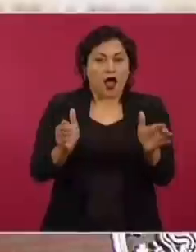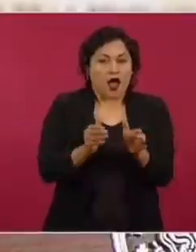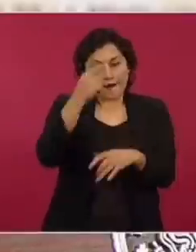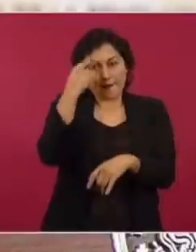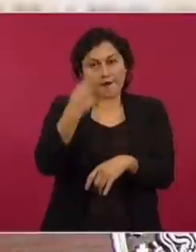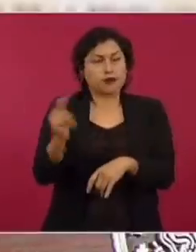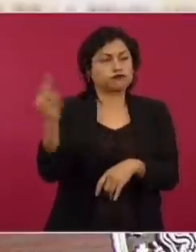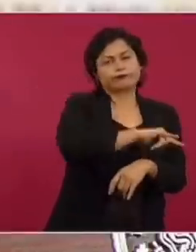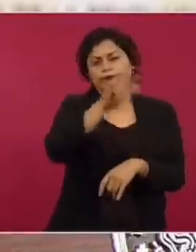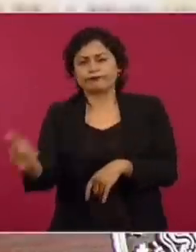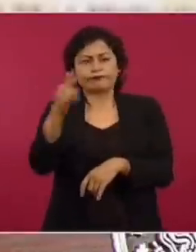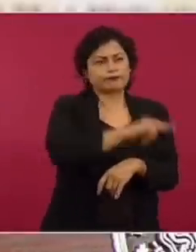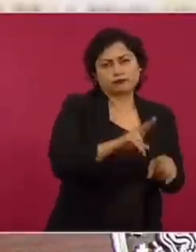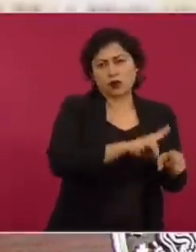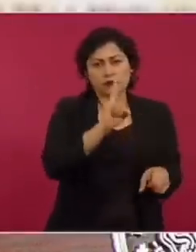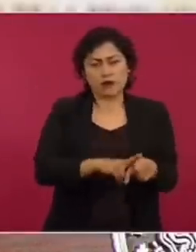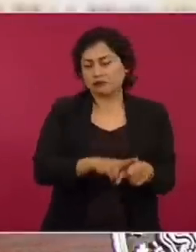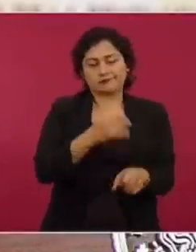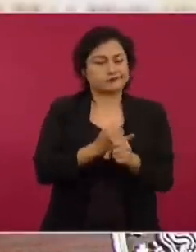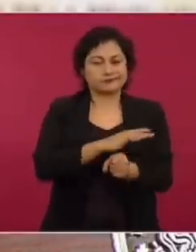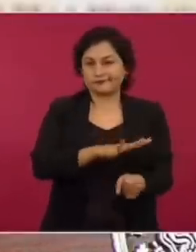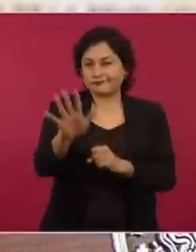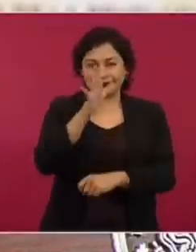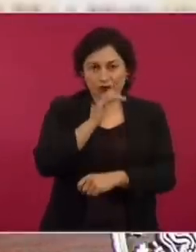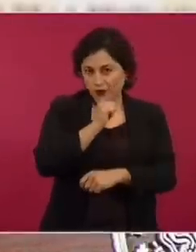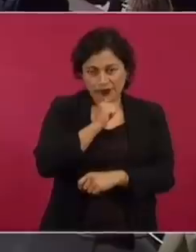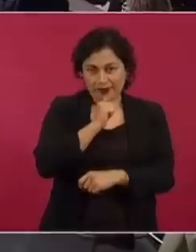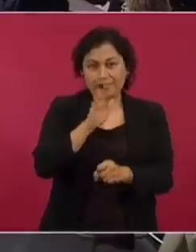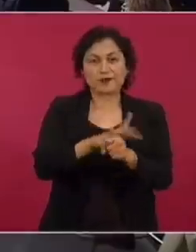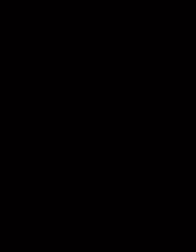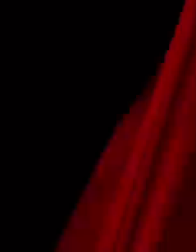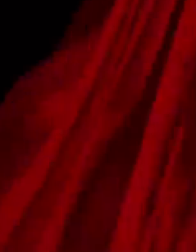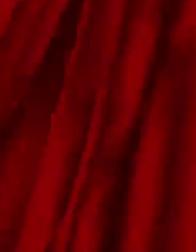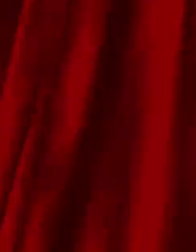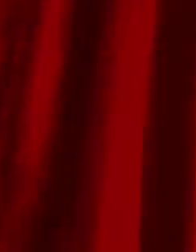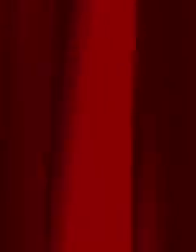lugares, ya no es posible, costaría muchísimo.